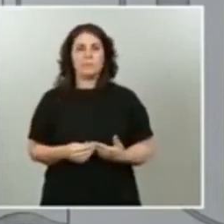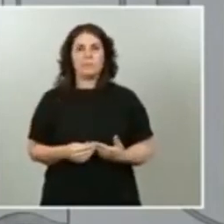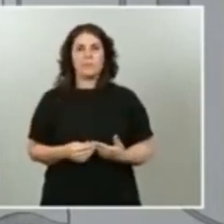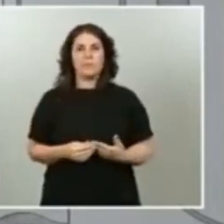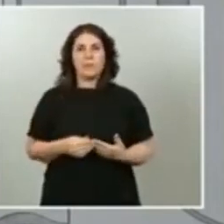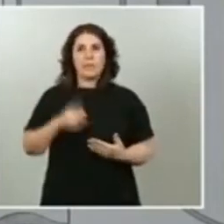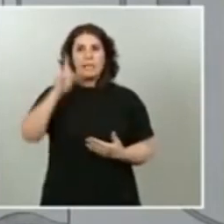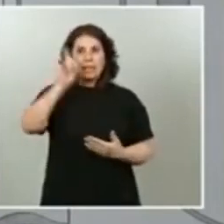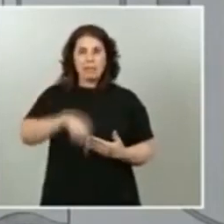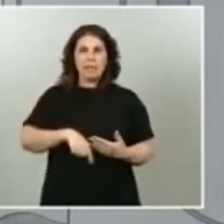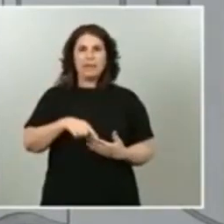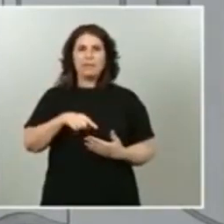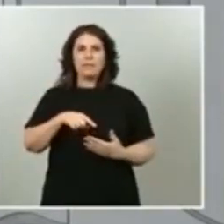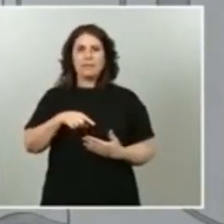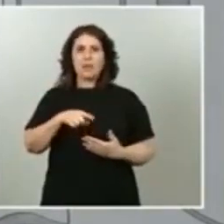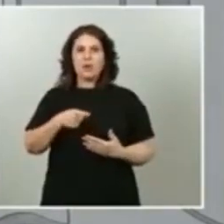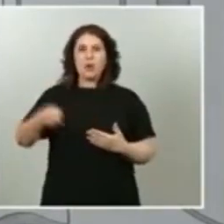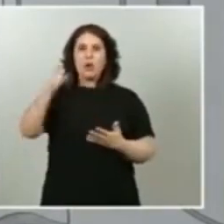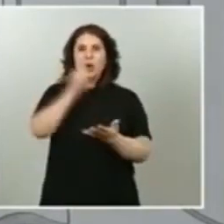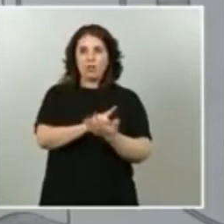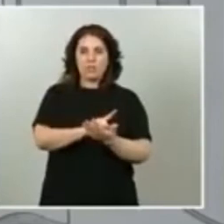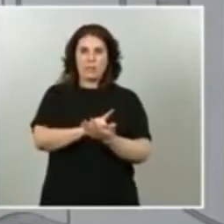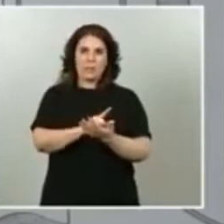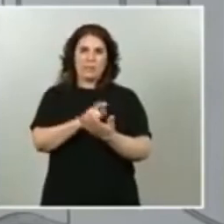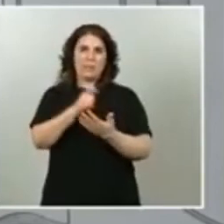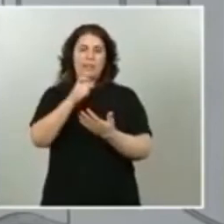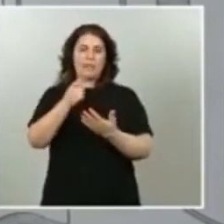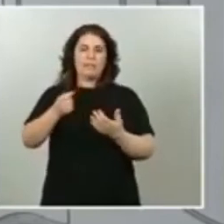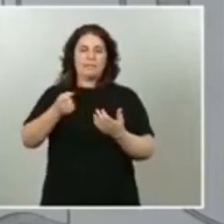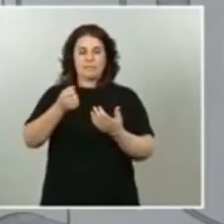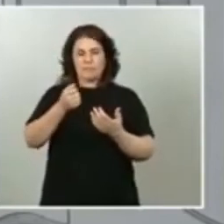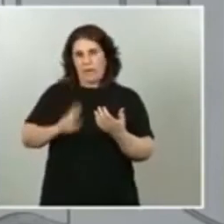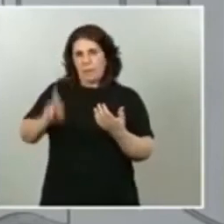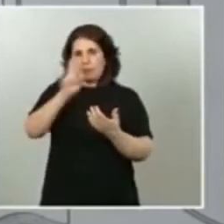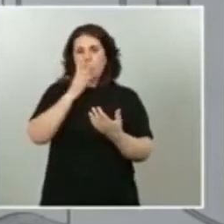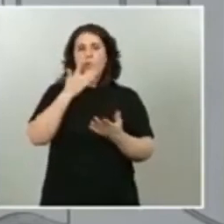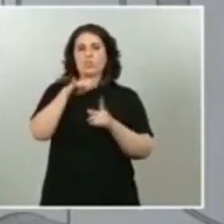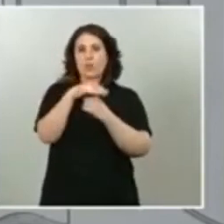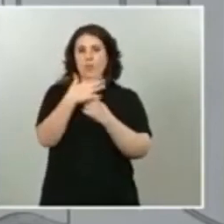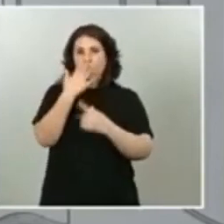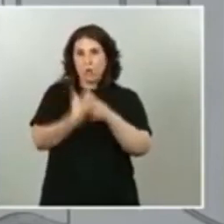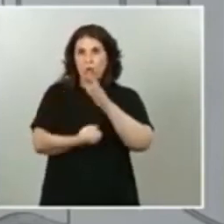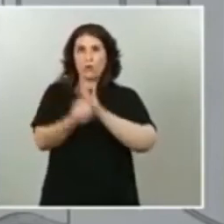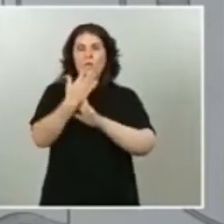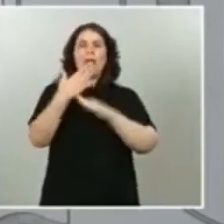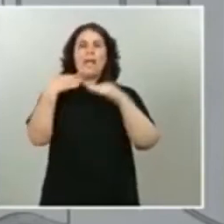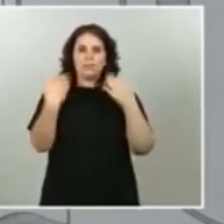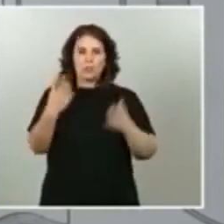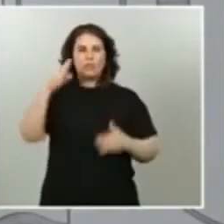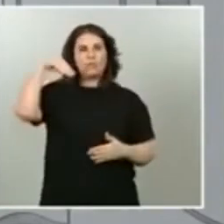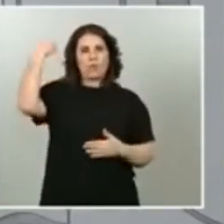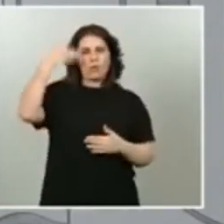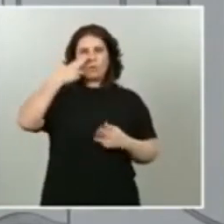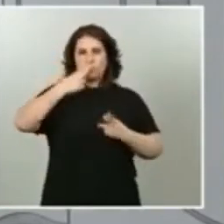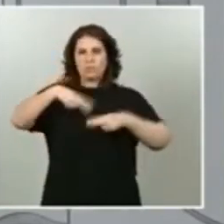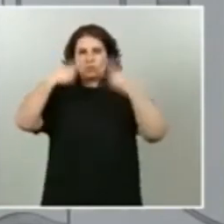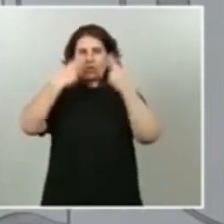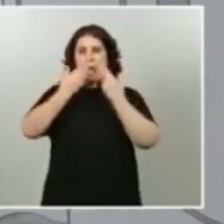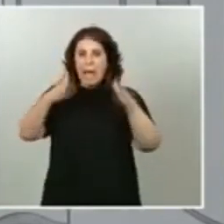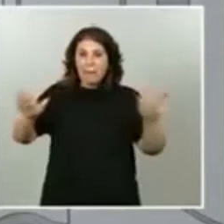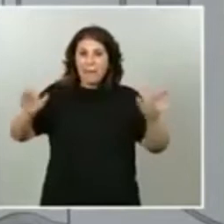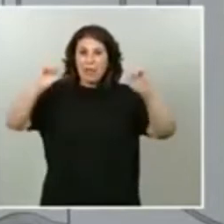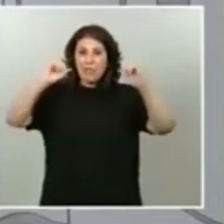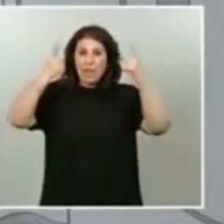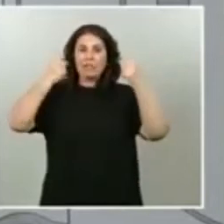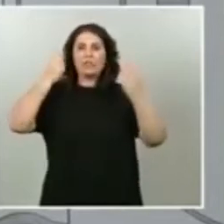reafirmar que cuando esa situación se produzca cuando Marruecos abra definitivamente su frontera se valorará por parte del